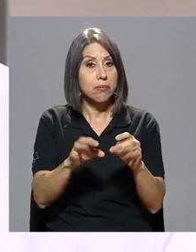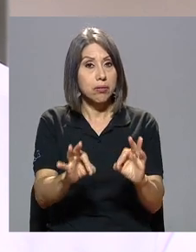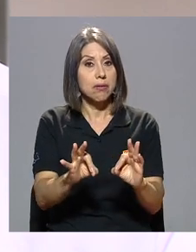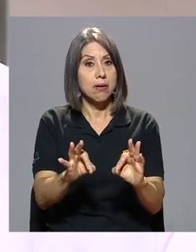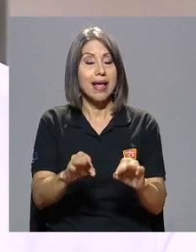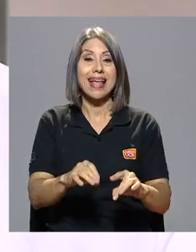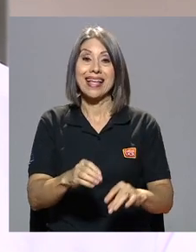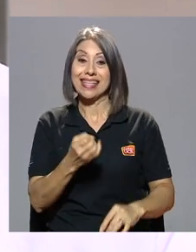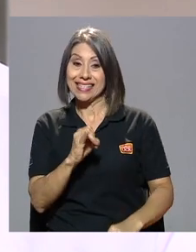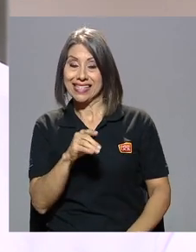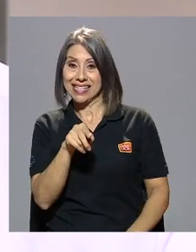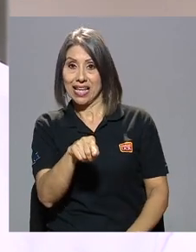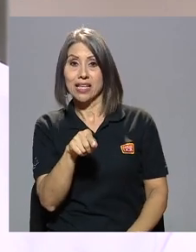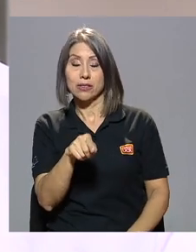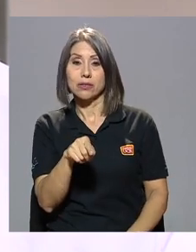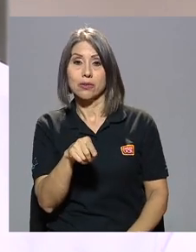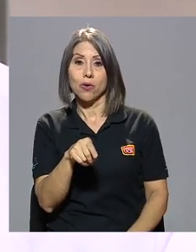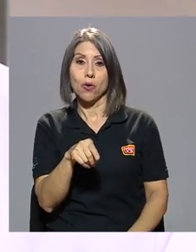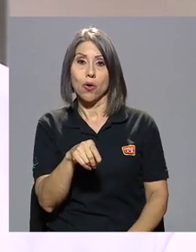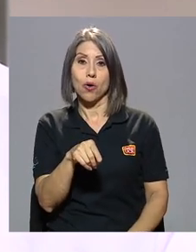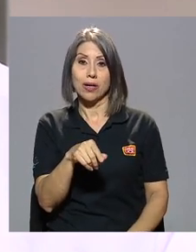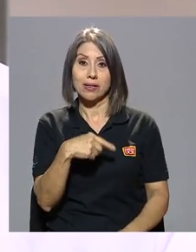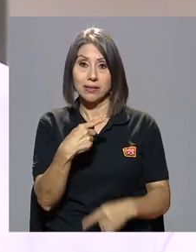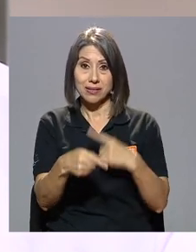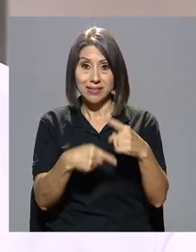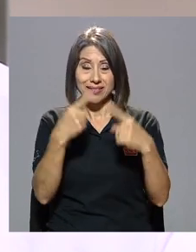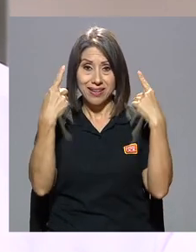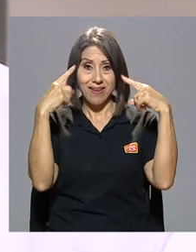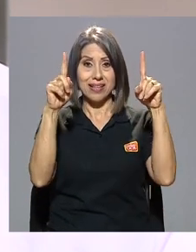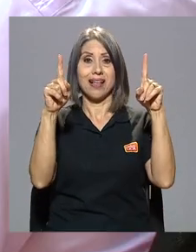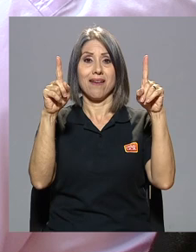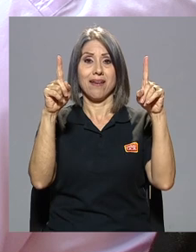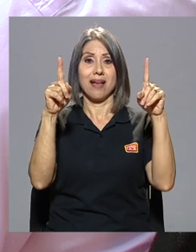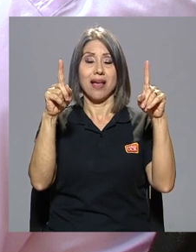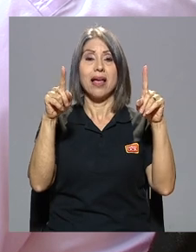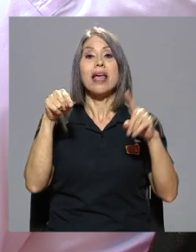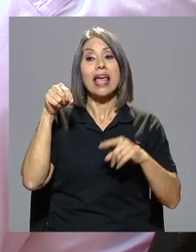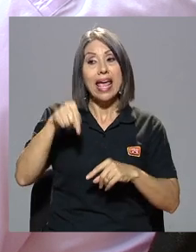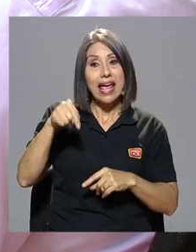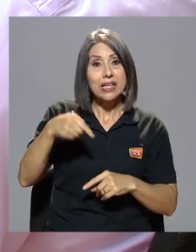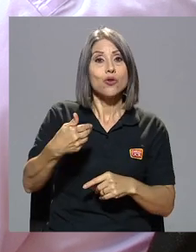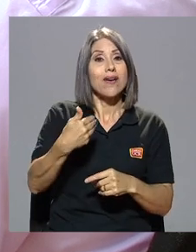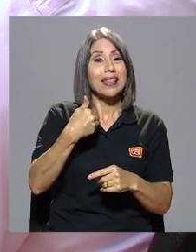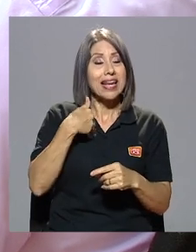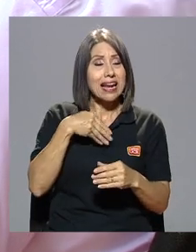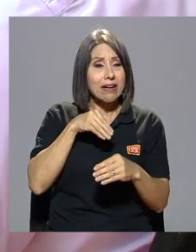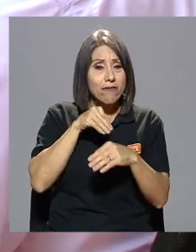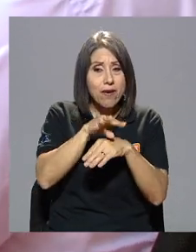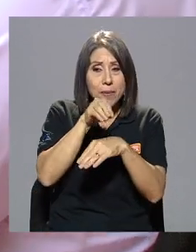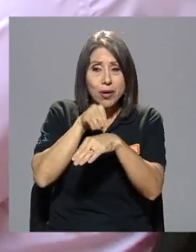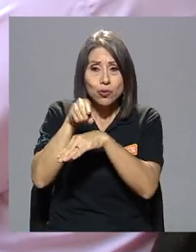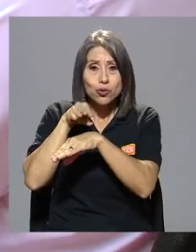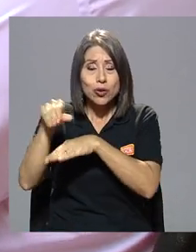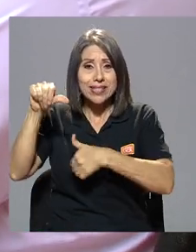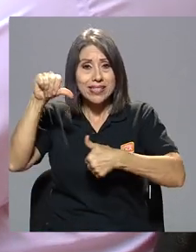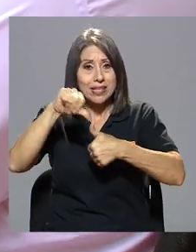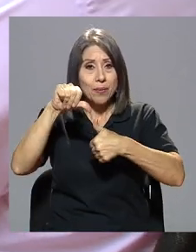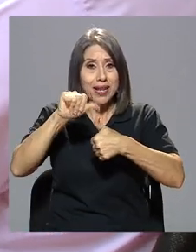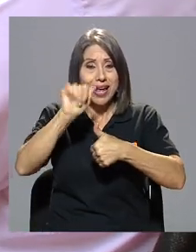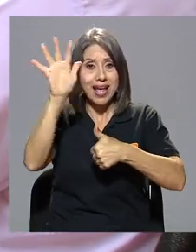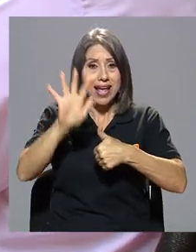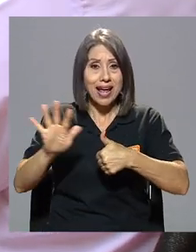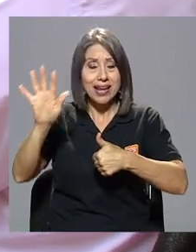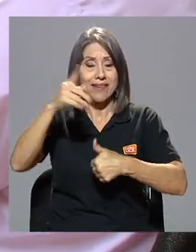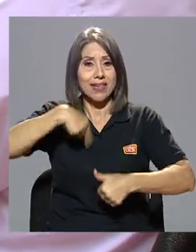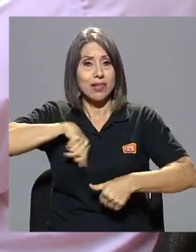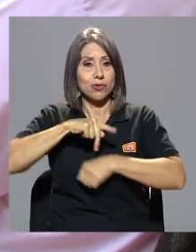entonces si eso se realizaba esto iba a tener repercusiones en todo Centroamérica en el Caribe